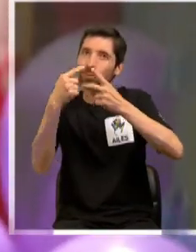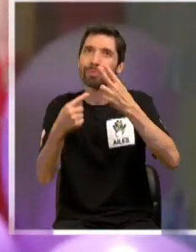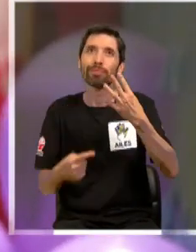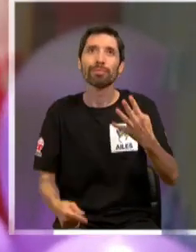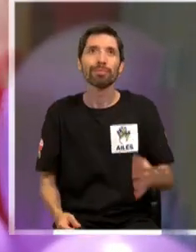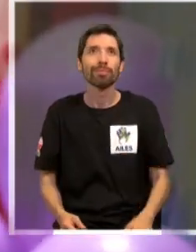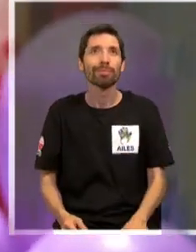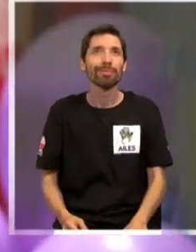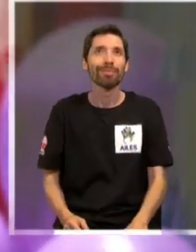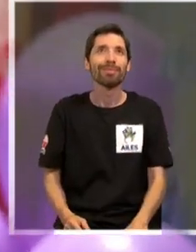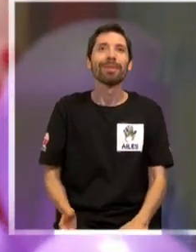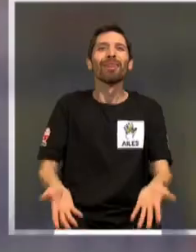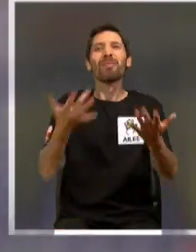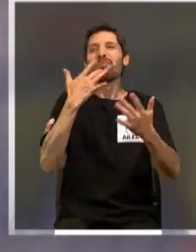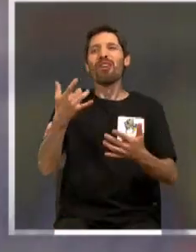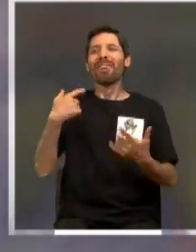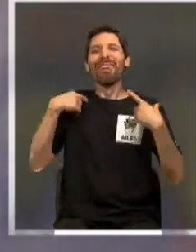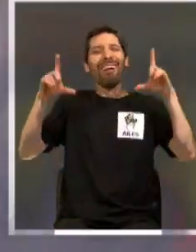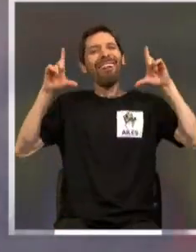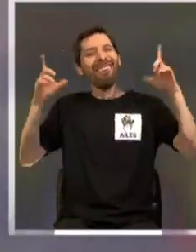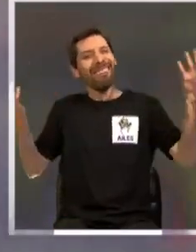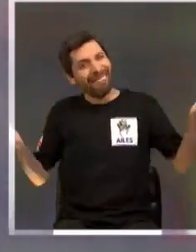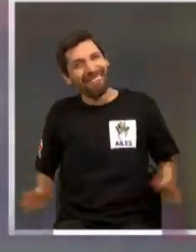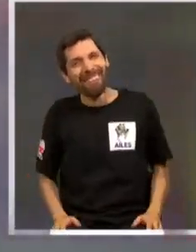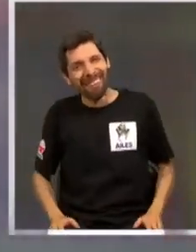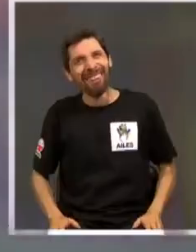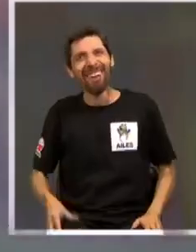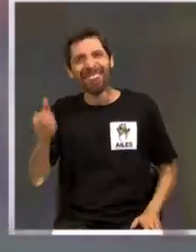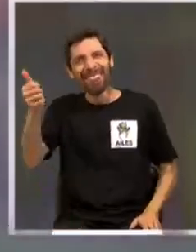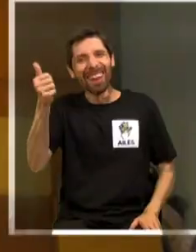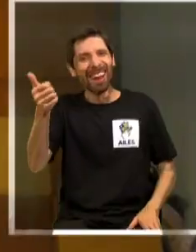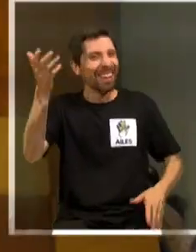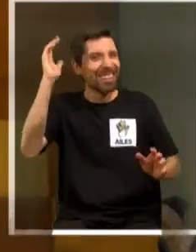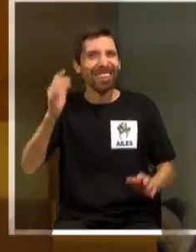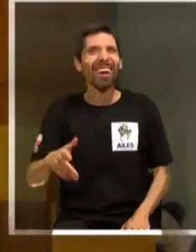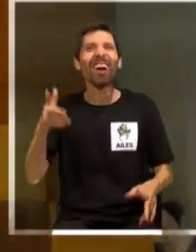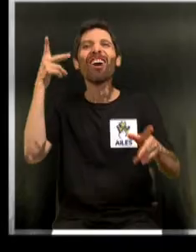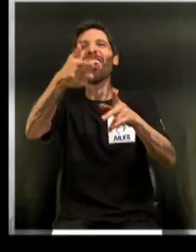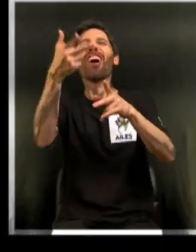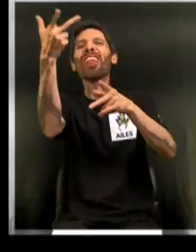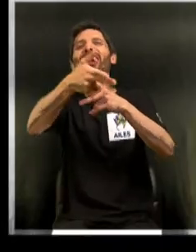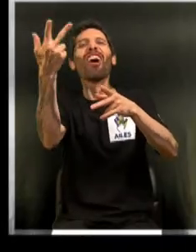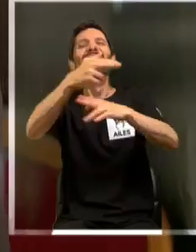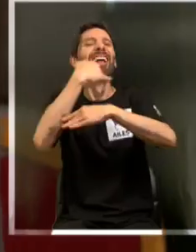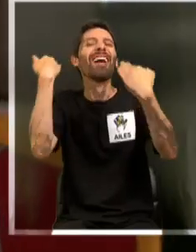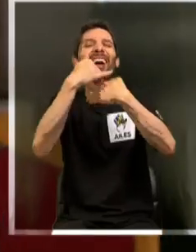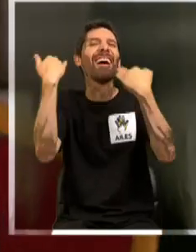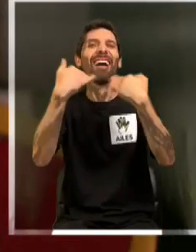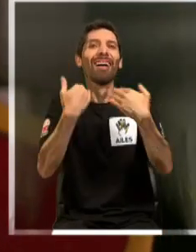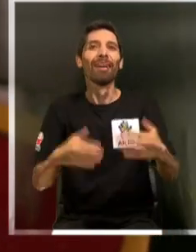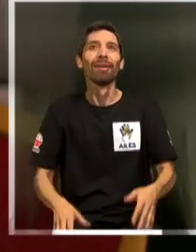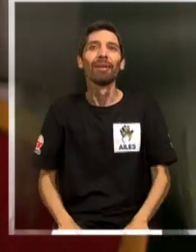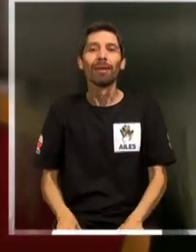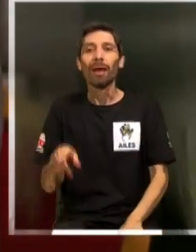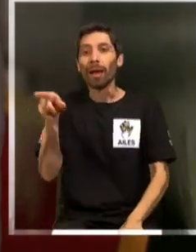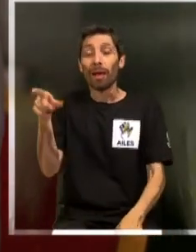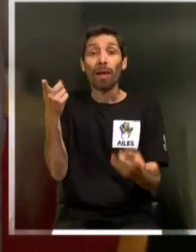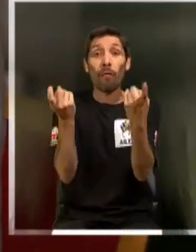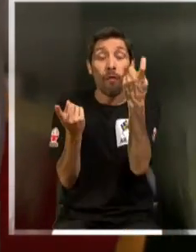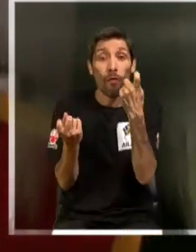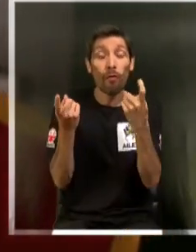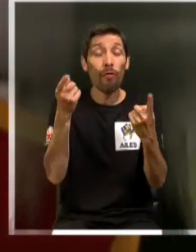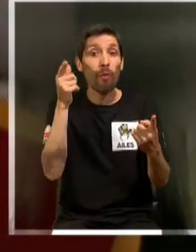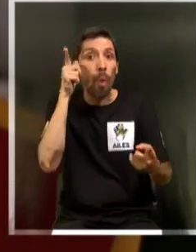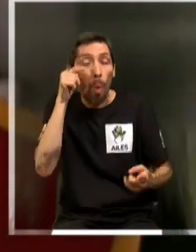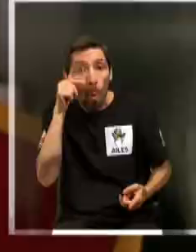No, ¿por qué me hiciste hacer eso? El director, el director. Cortá, cortá. Es un pícaro, es vivo,